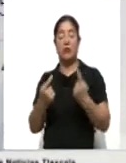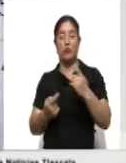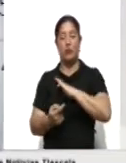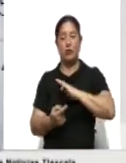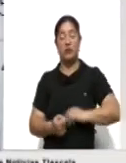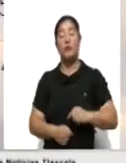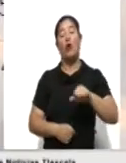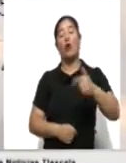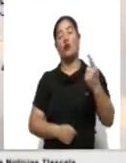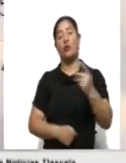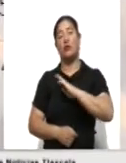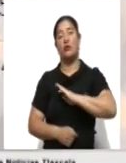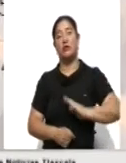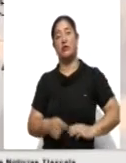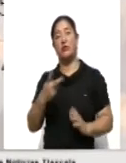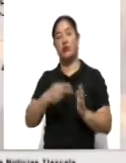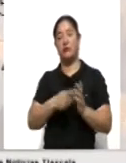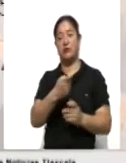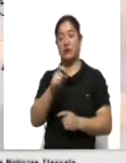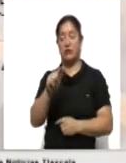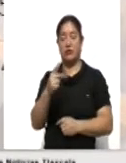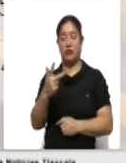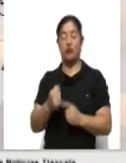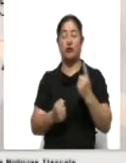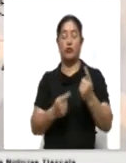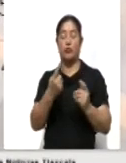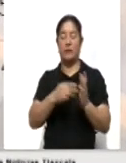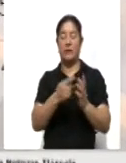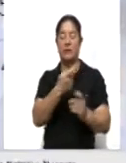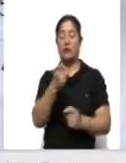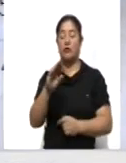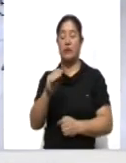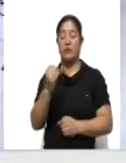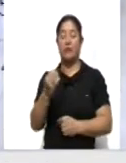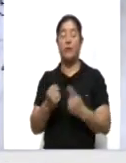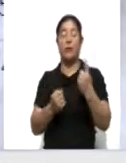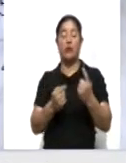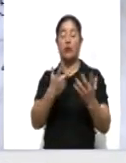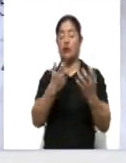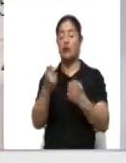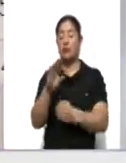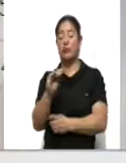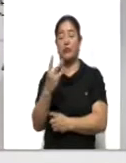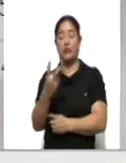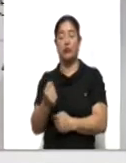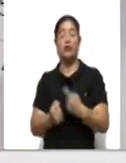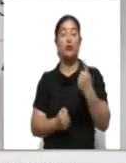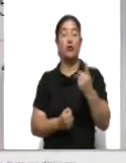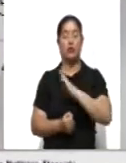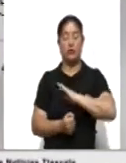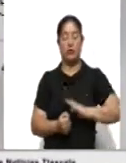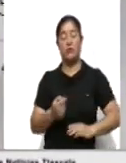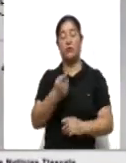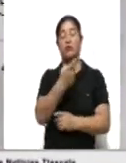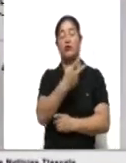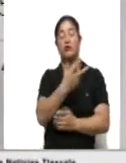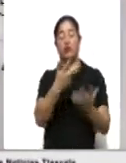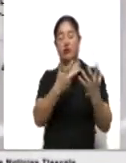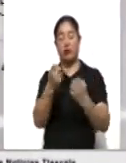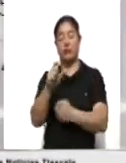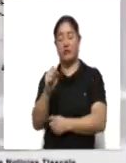.178, Chautenpan 1.199, Huamantla 892, Sacatelco 825,